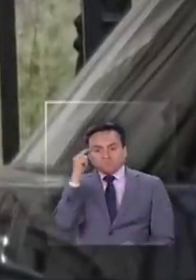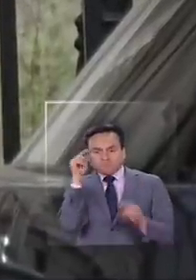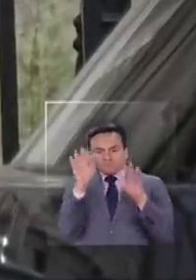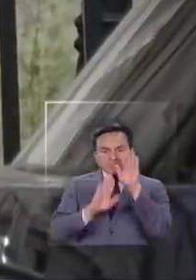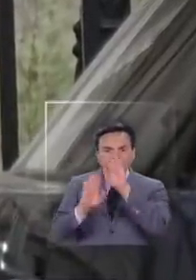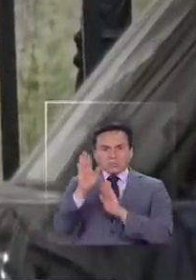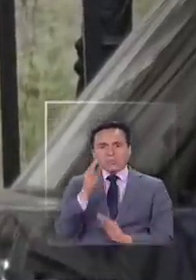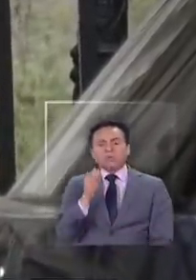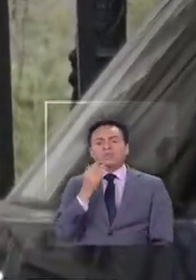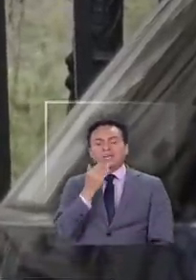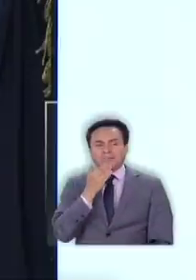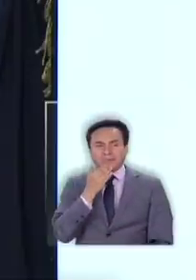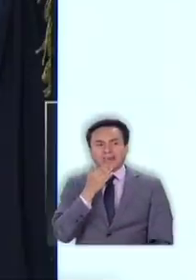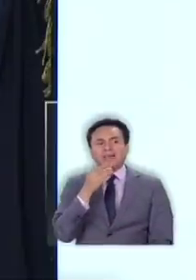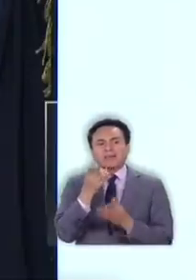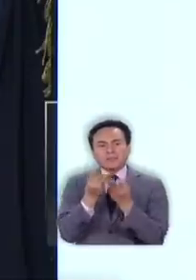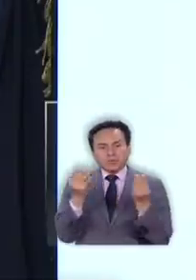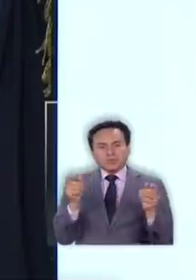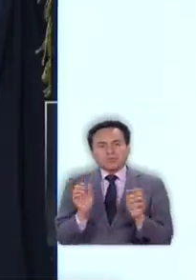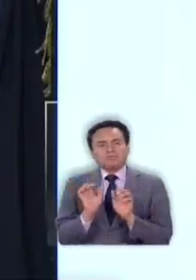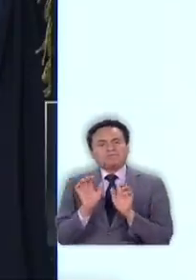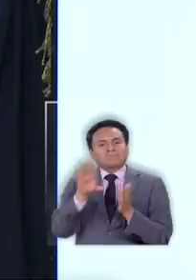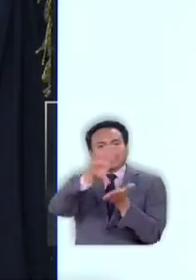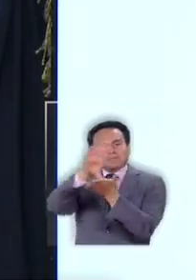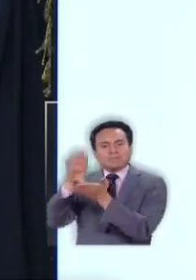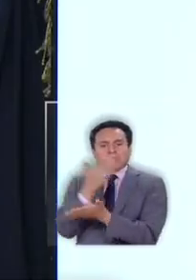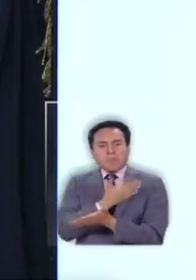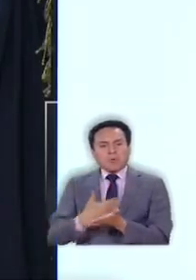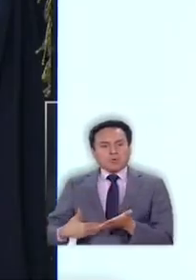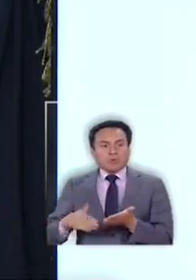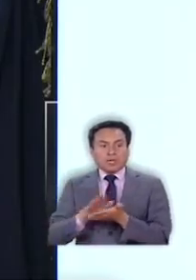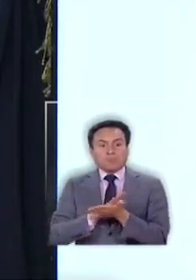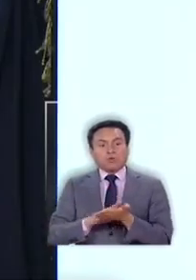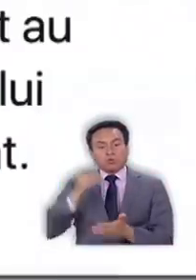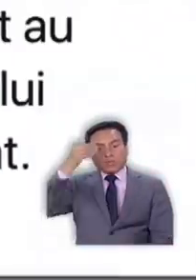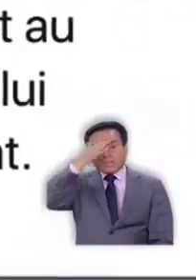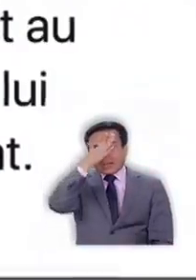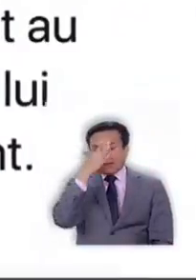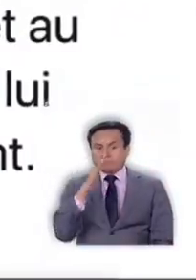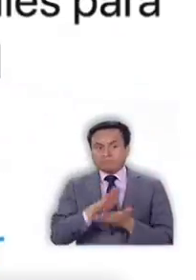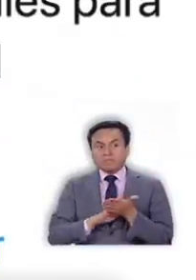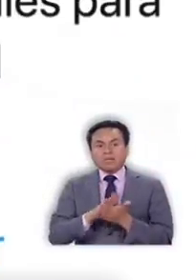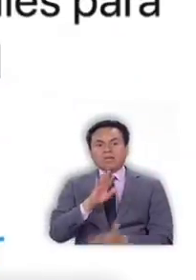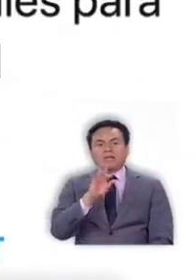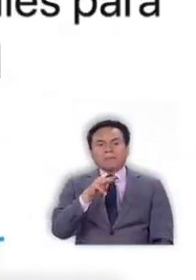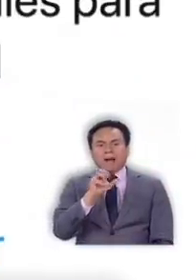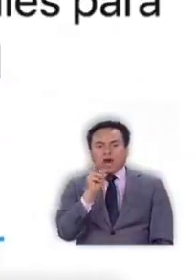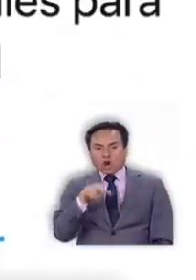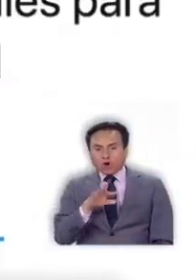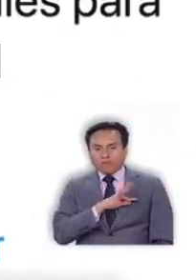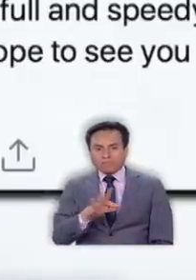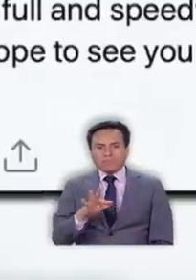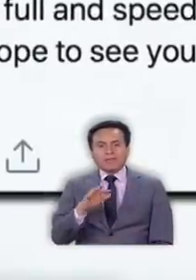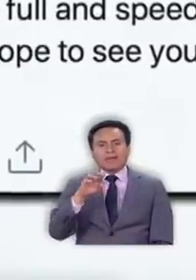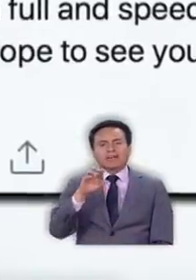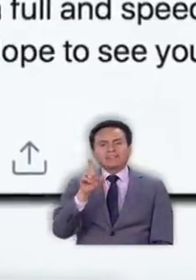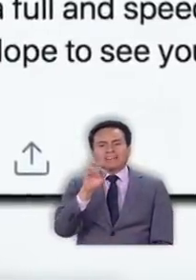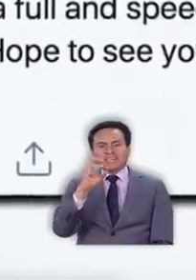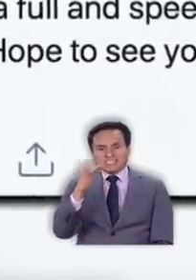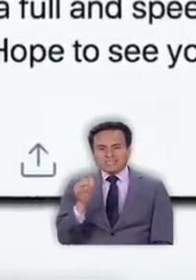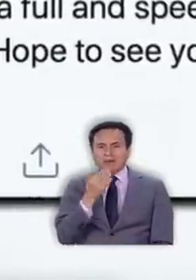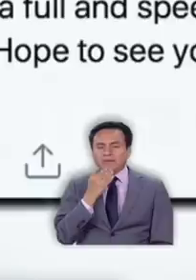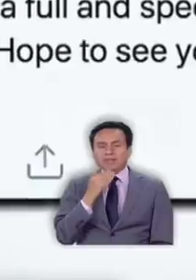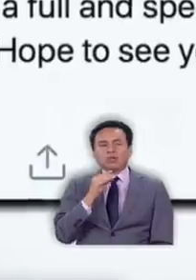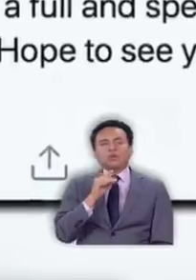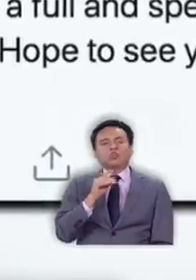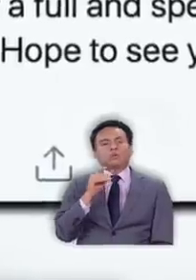alerta, sino que también a varios mandatarios del mundo, como Donald Trump, Emmanuel Macron, Pedro Sánchez y Justin